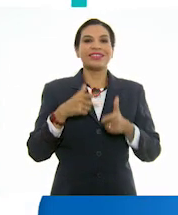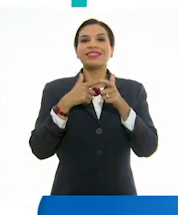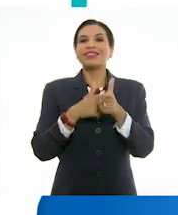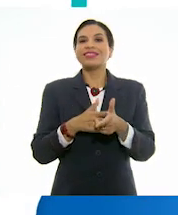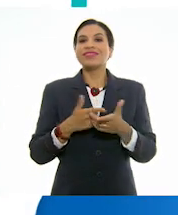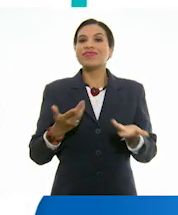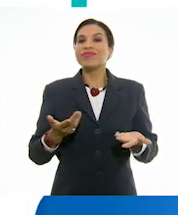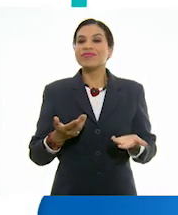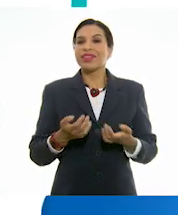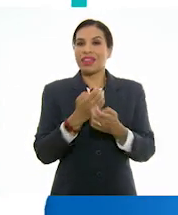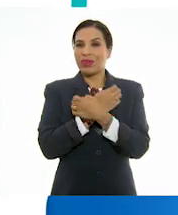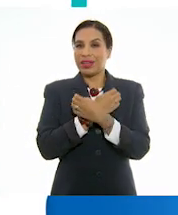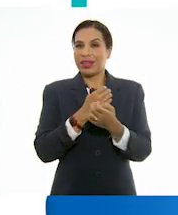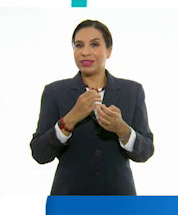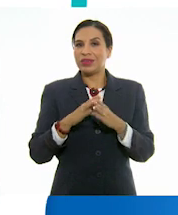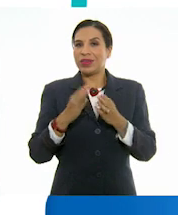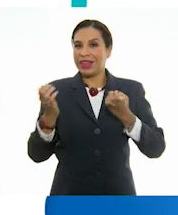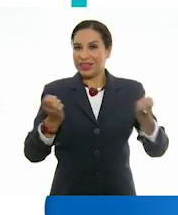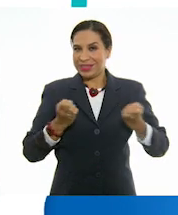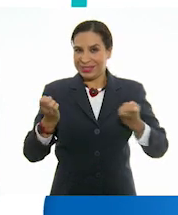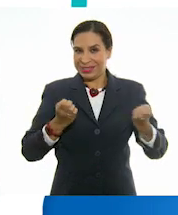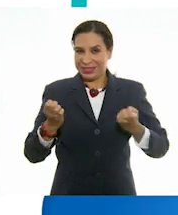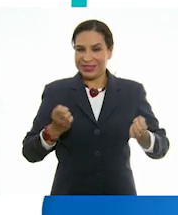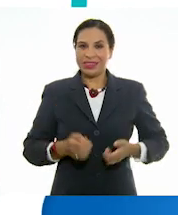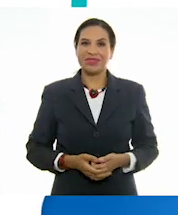Continuamos con Educación Física.